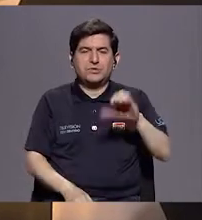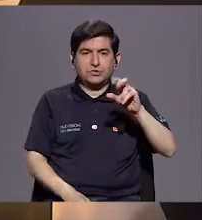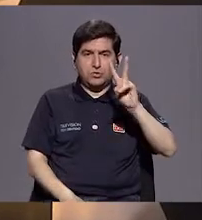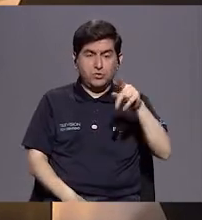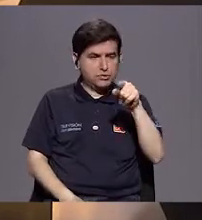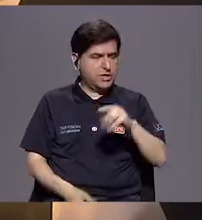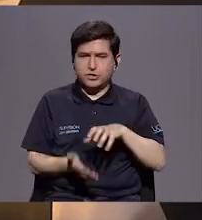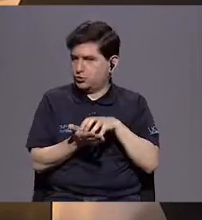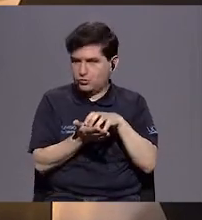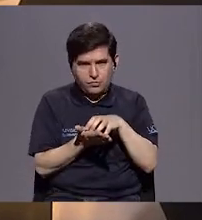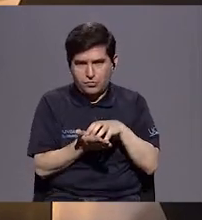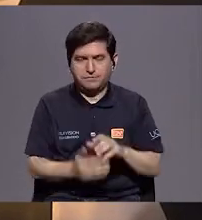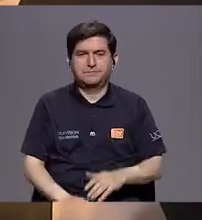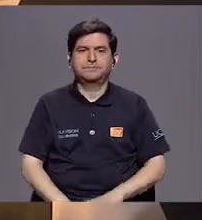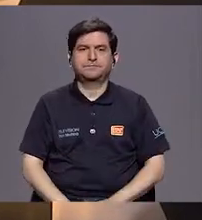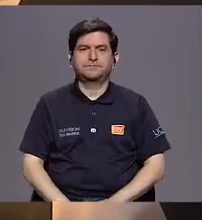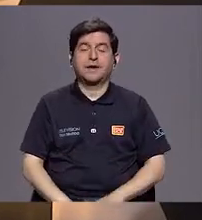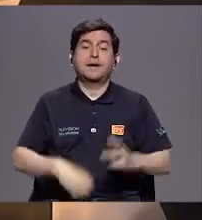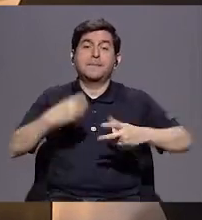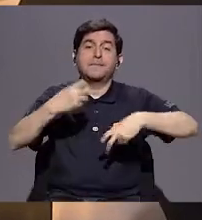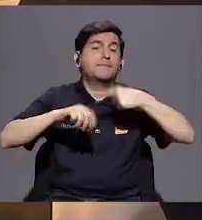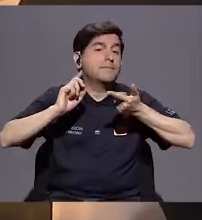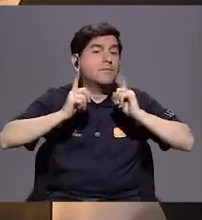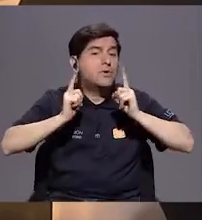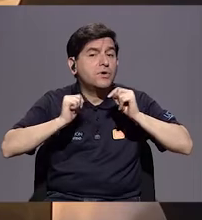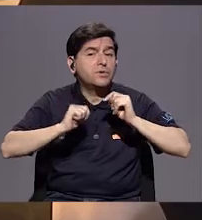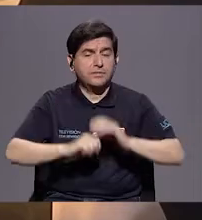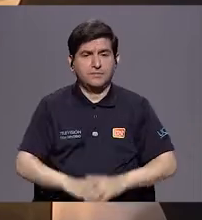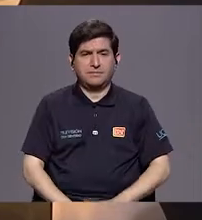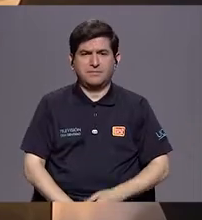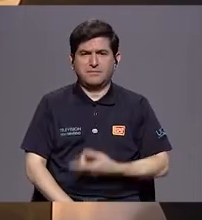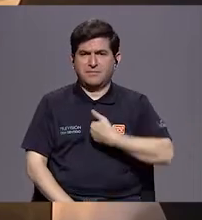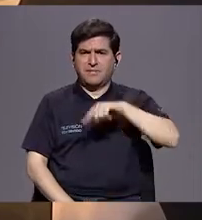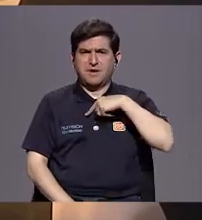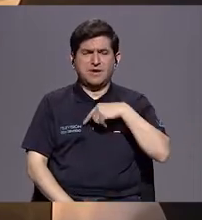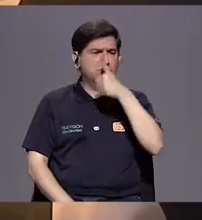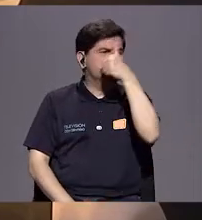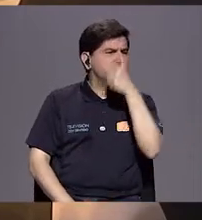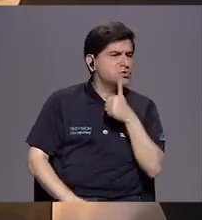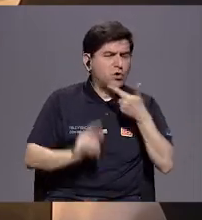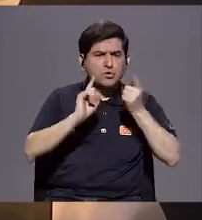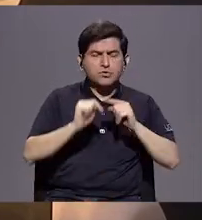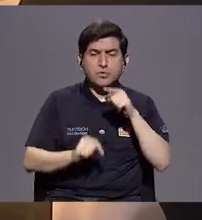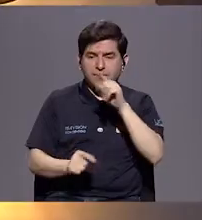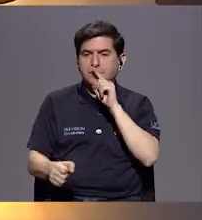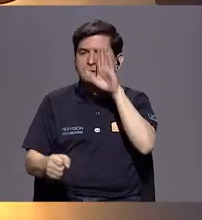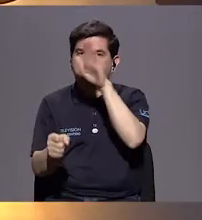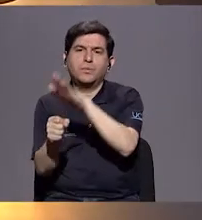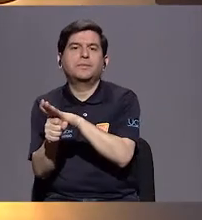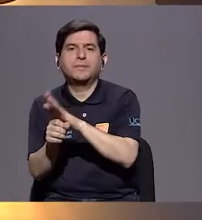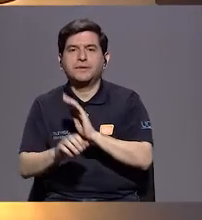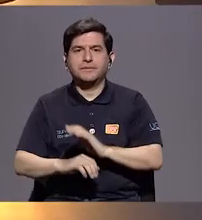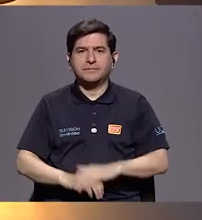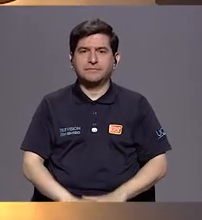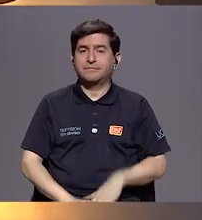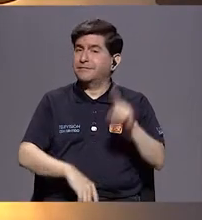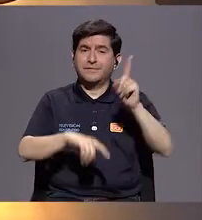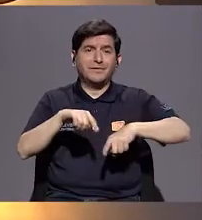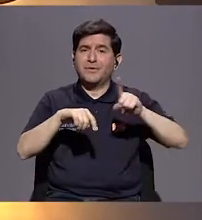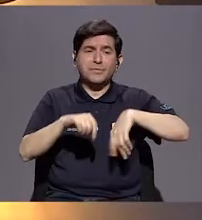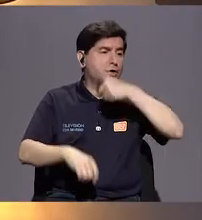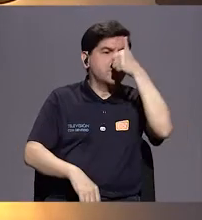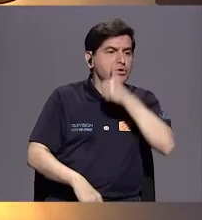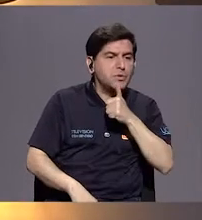vamos a poner en duda. Aquí el problema es que estamos sacrificando para llegar a eso. Entonces, no podemos